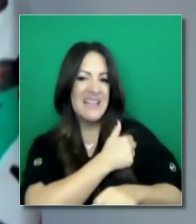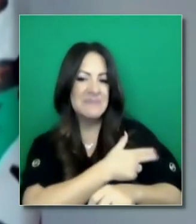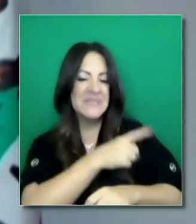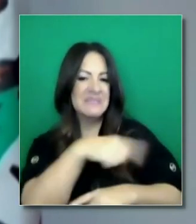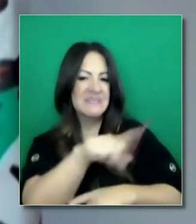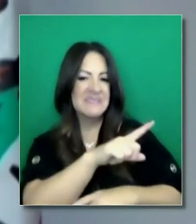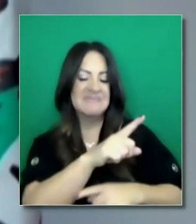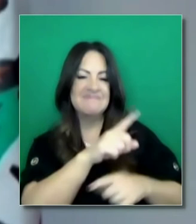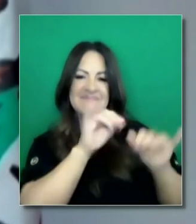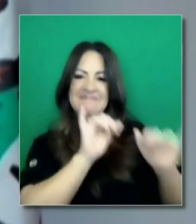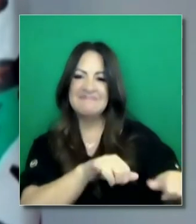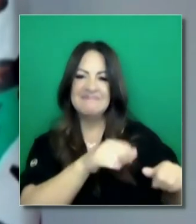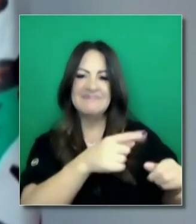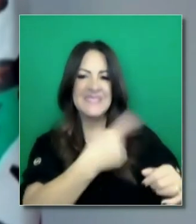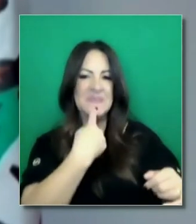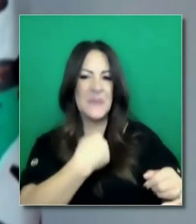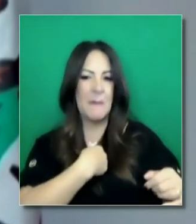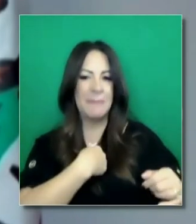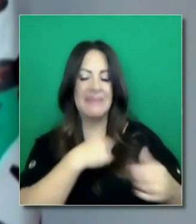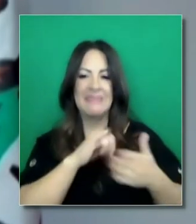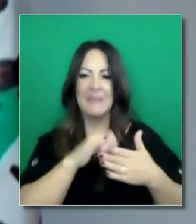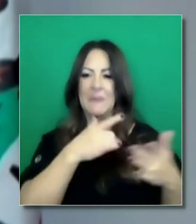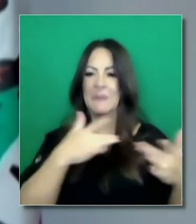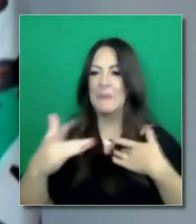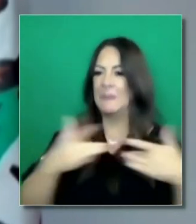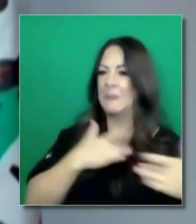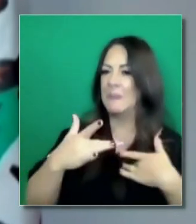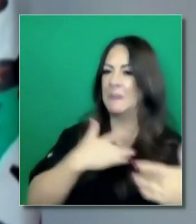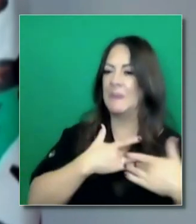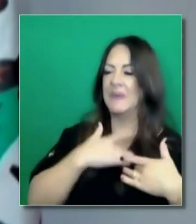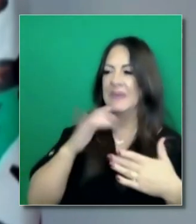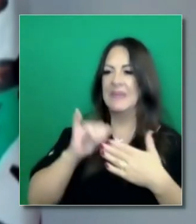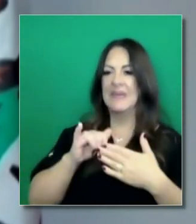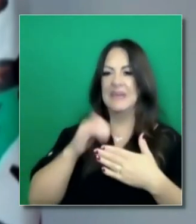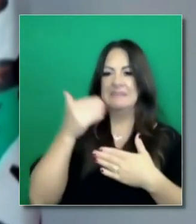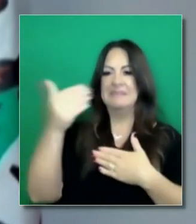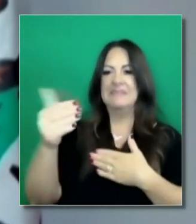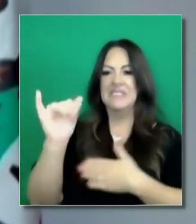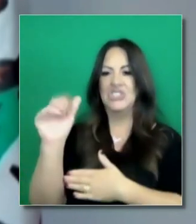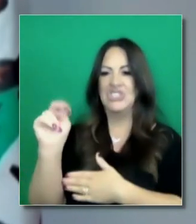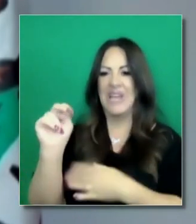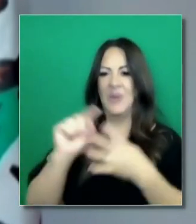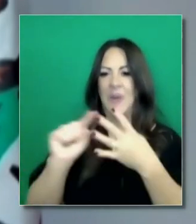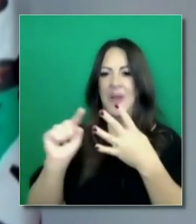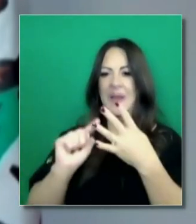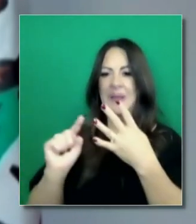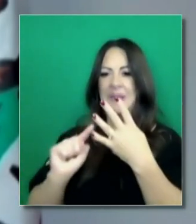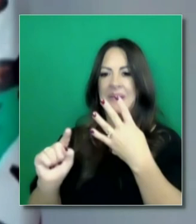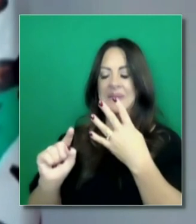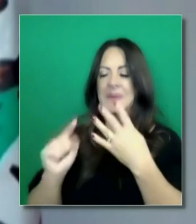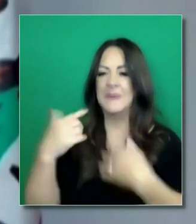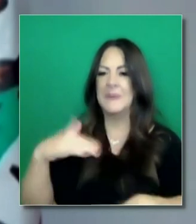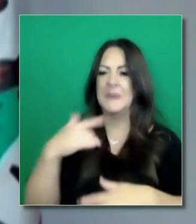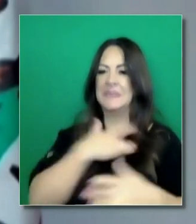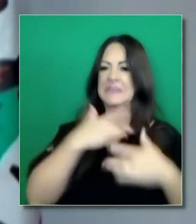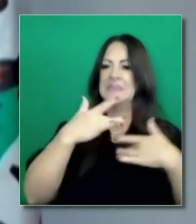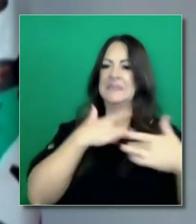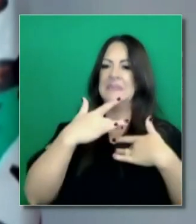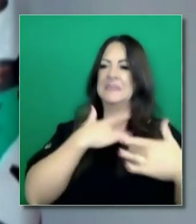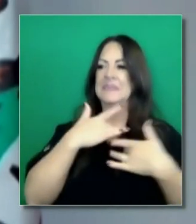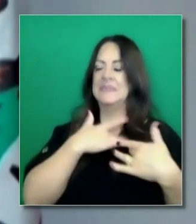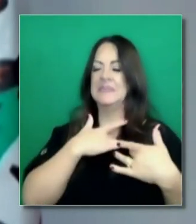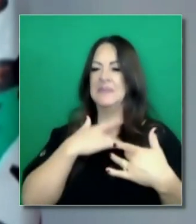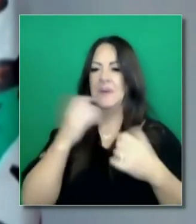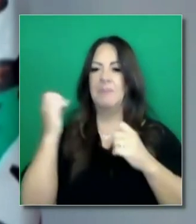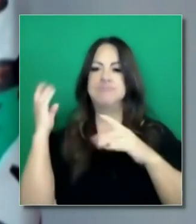En las mediados de enero y la segunda parte de enero que va a ser el tiempo más impactante, aunque ya